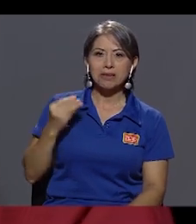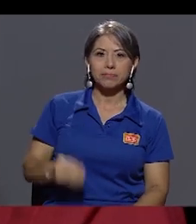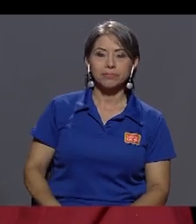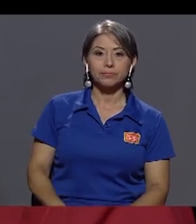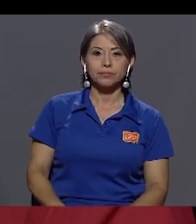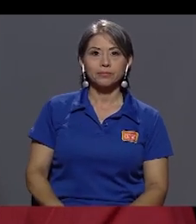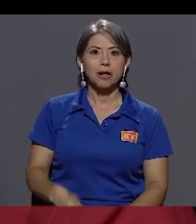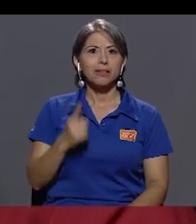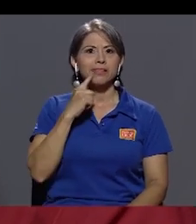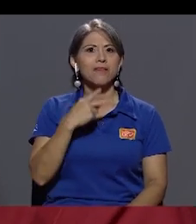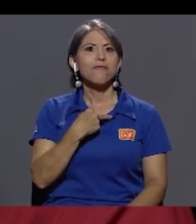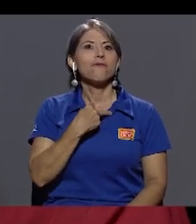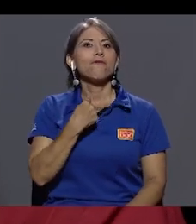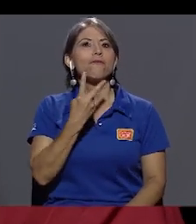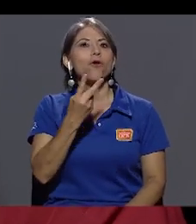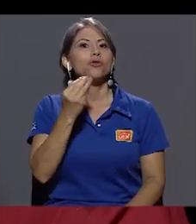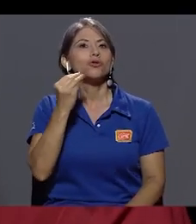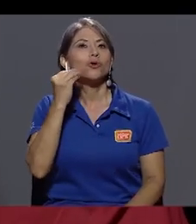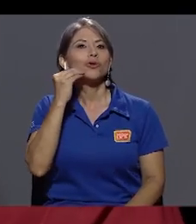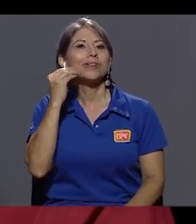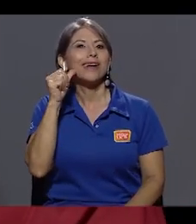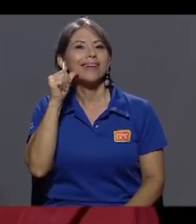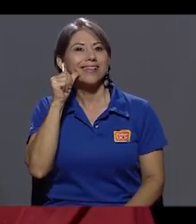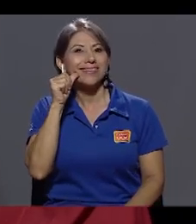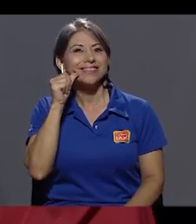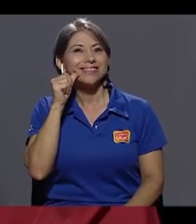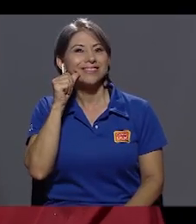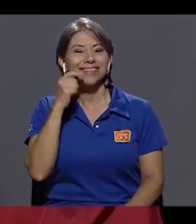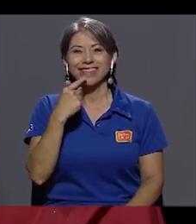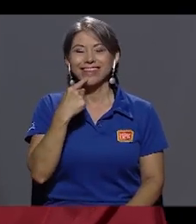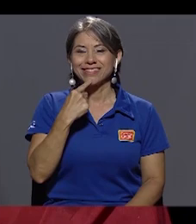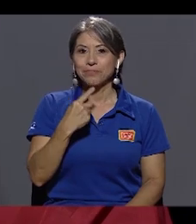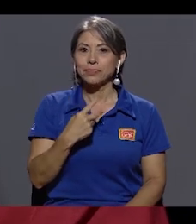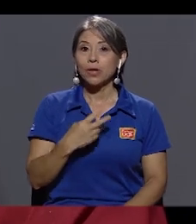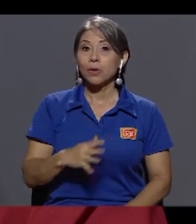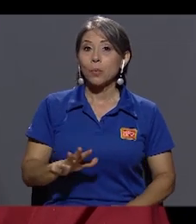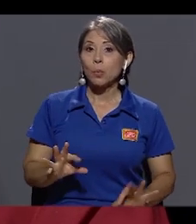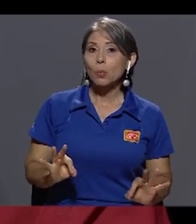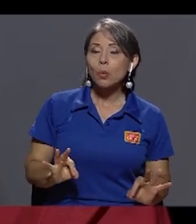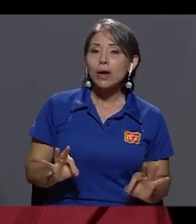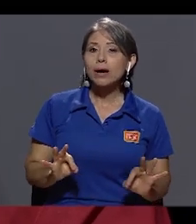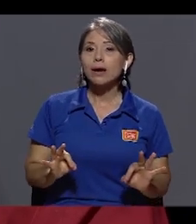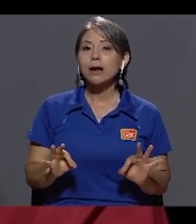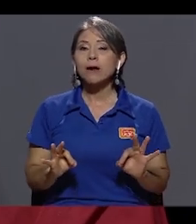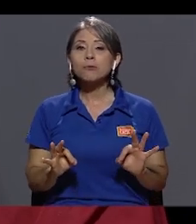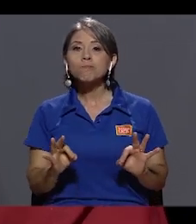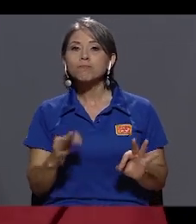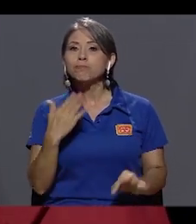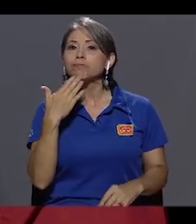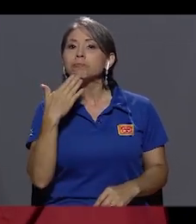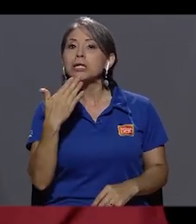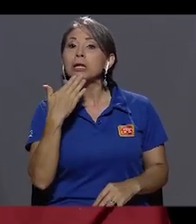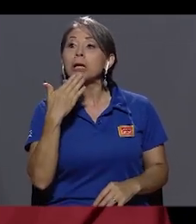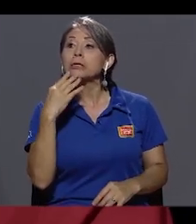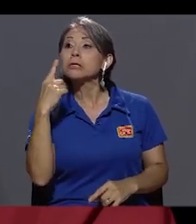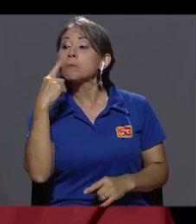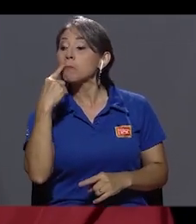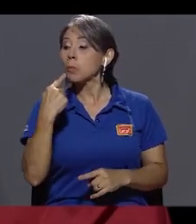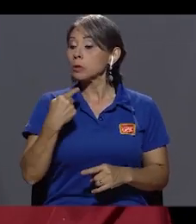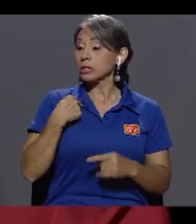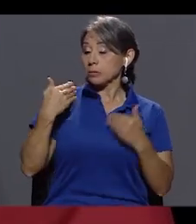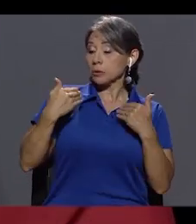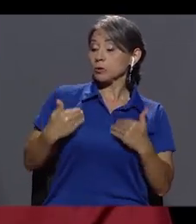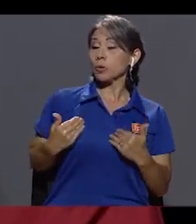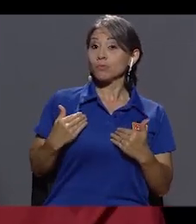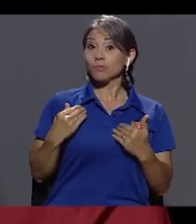Bueno, muchas gracias por decirme sexy, Marlon.